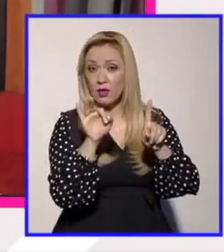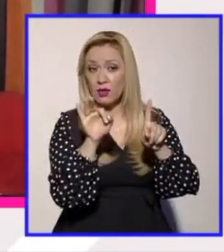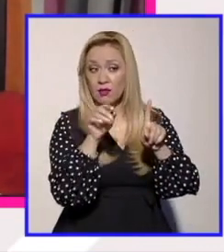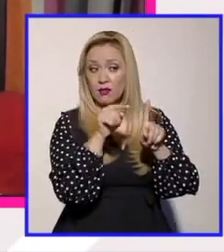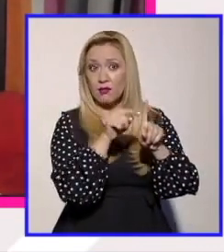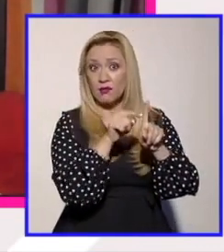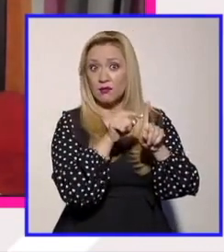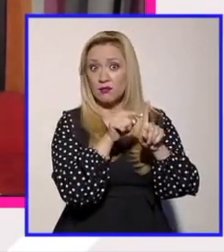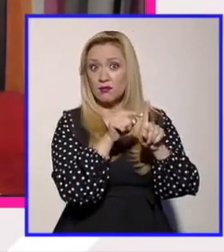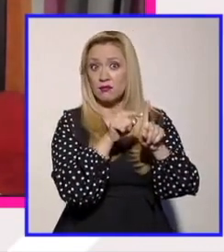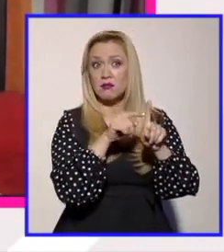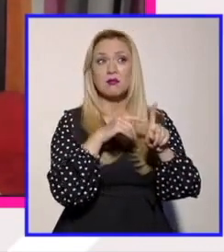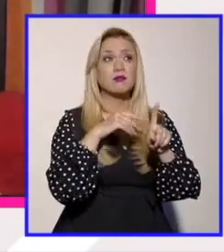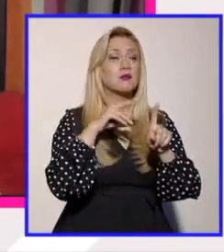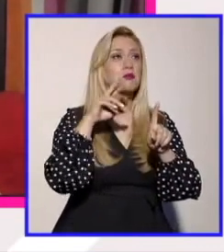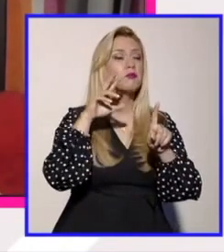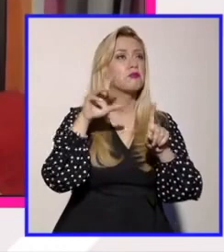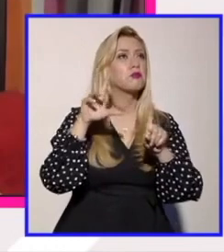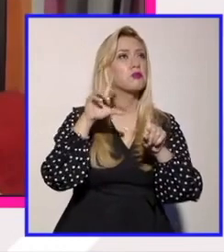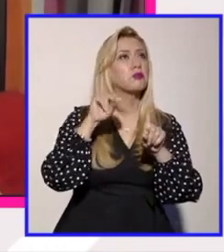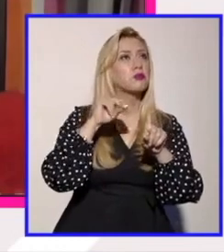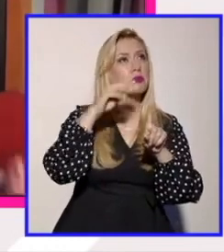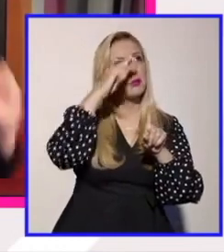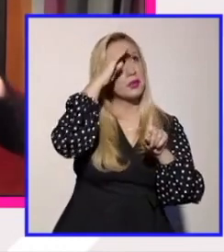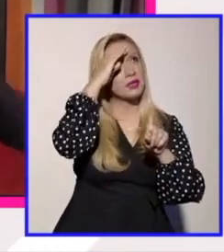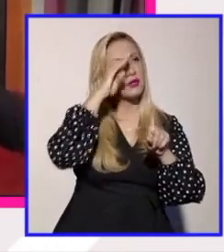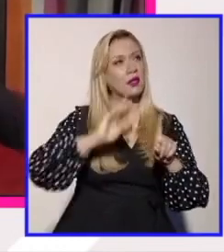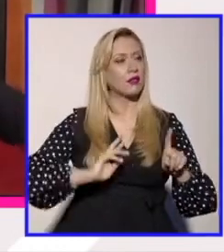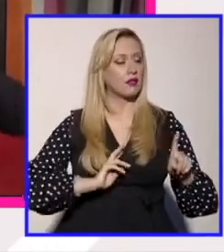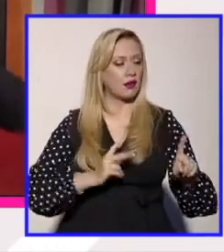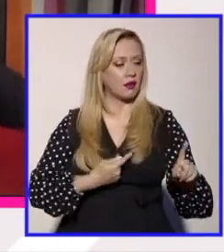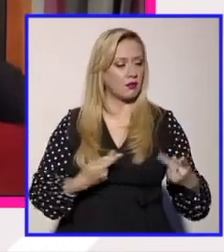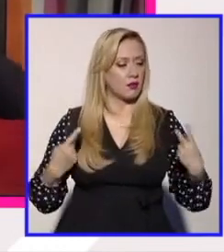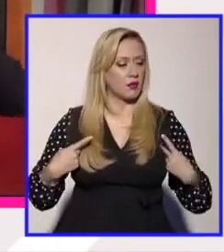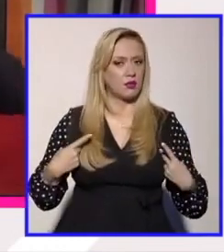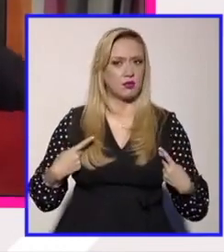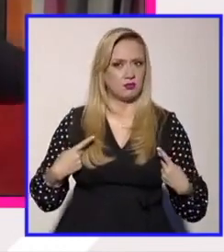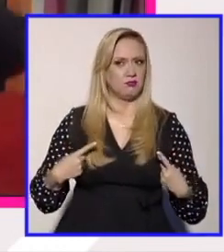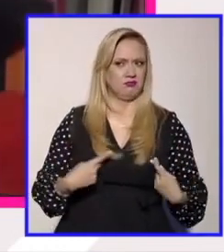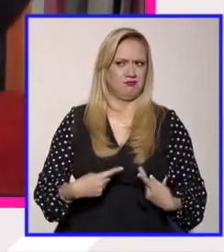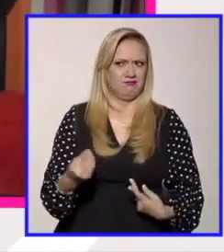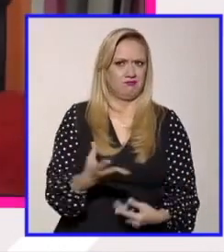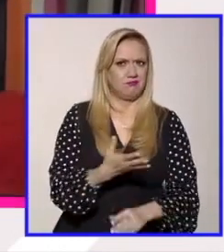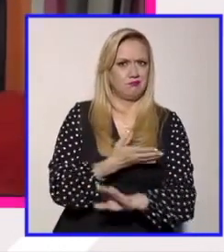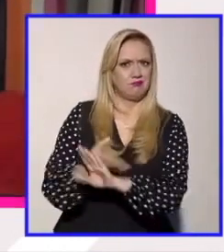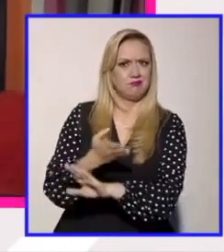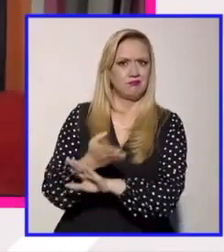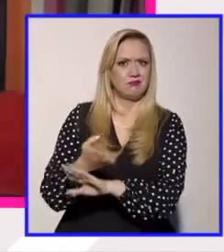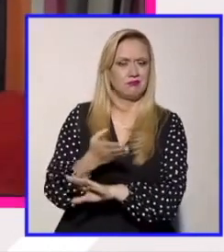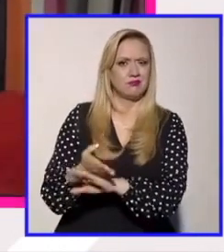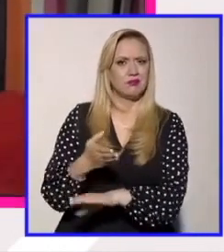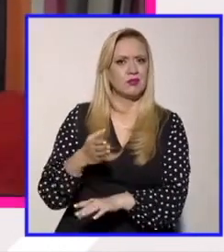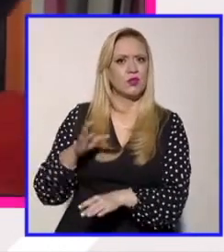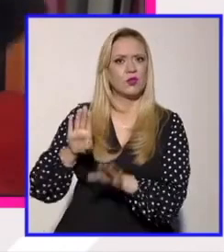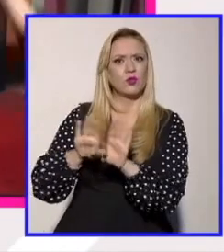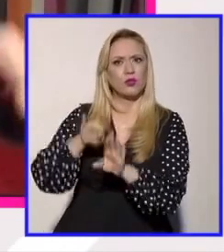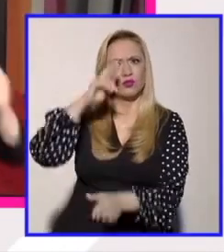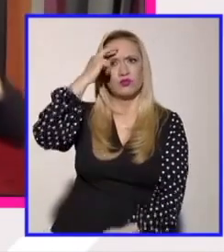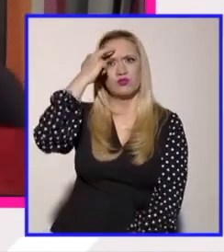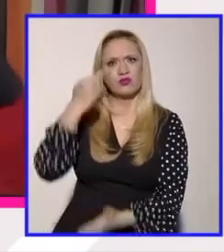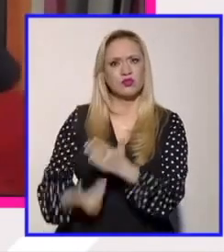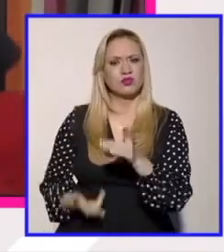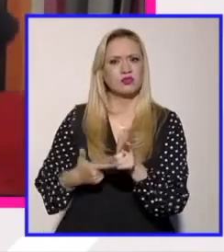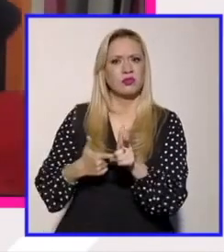violentar a las personas trans. Pero sí alimenta esas violencias y sí valida